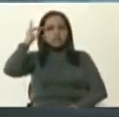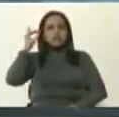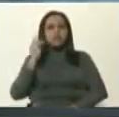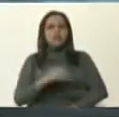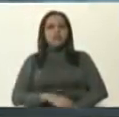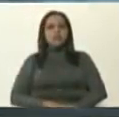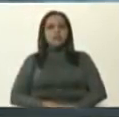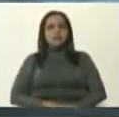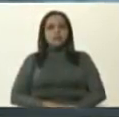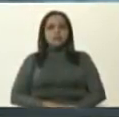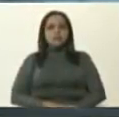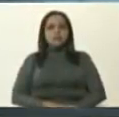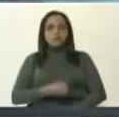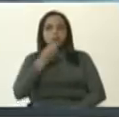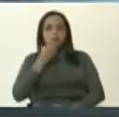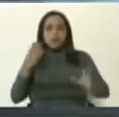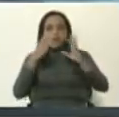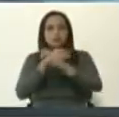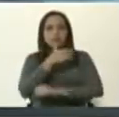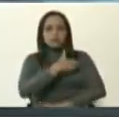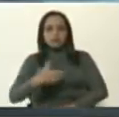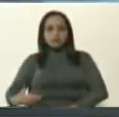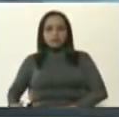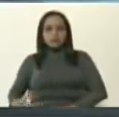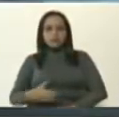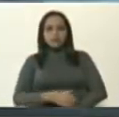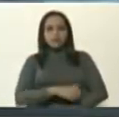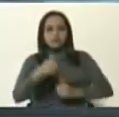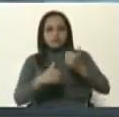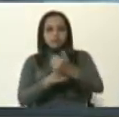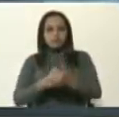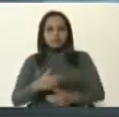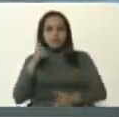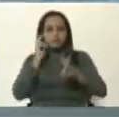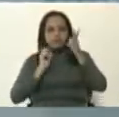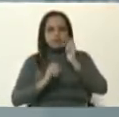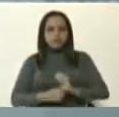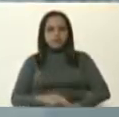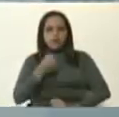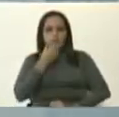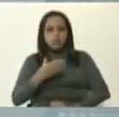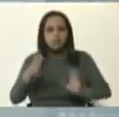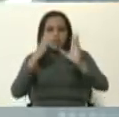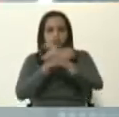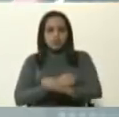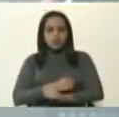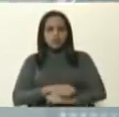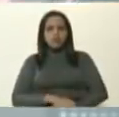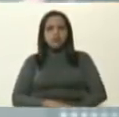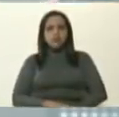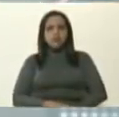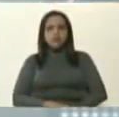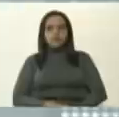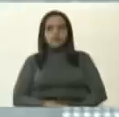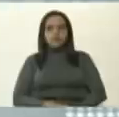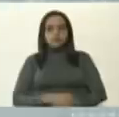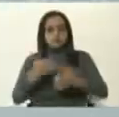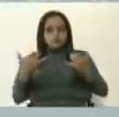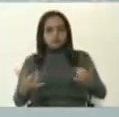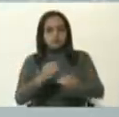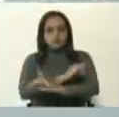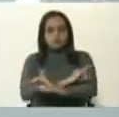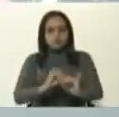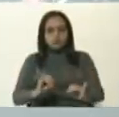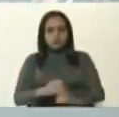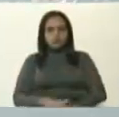Delcy Rodríguez. Buenas noches, vicepresidenta. La escuchamos. Buenas noches, Julio. Bueno, en efecto, acabamos de culminar, como